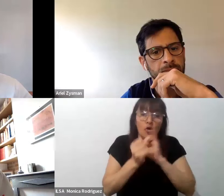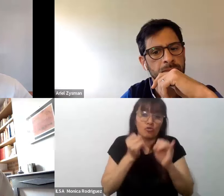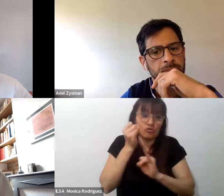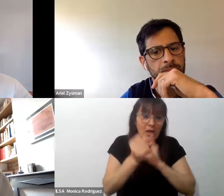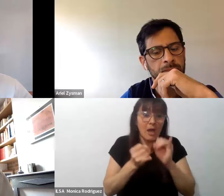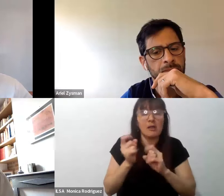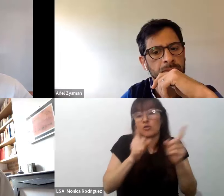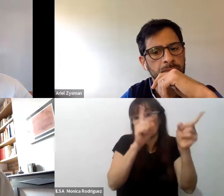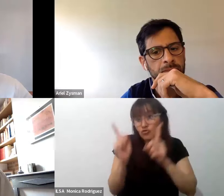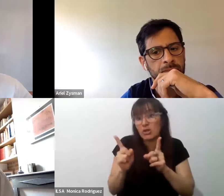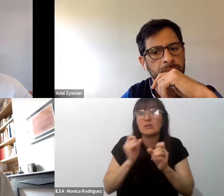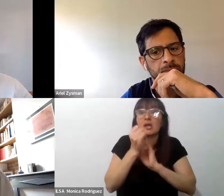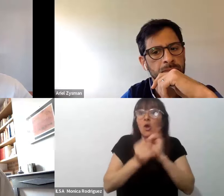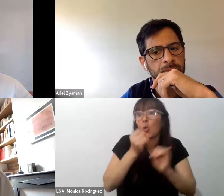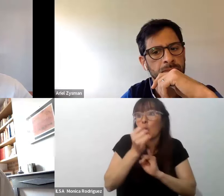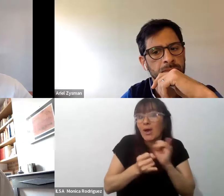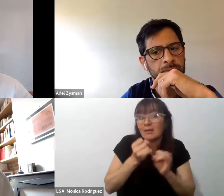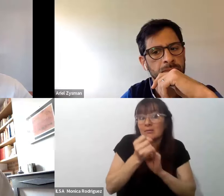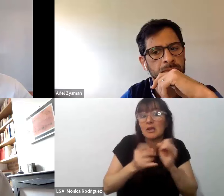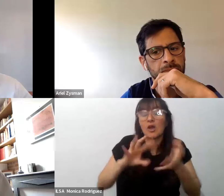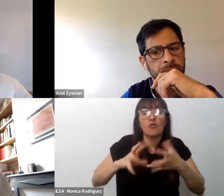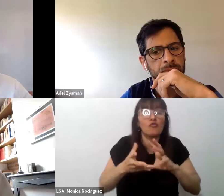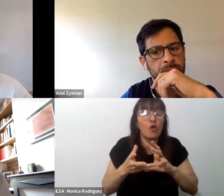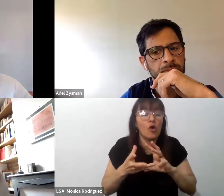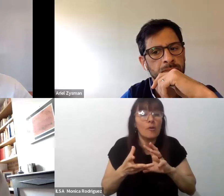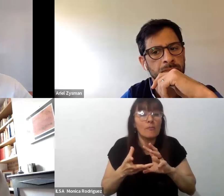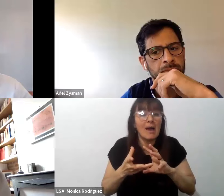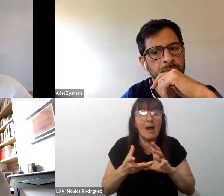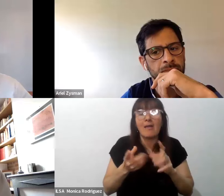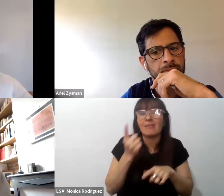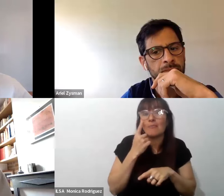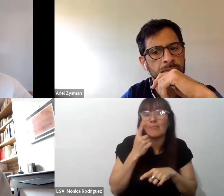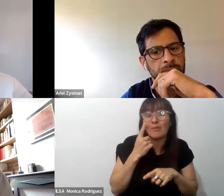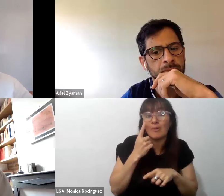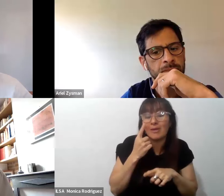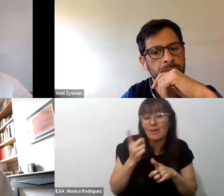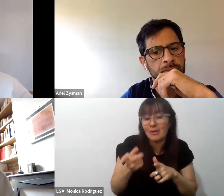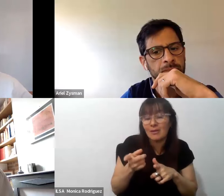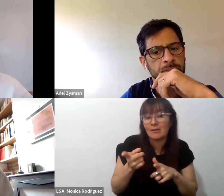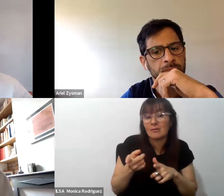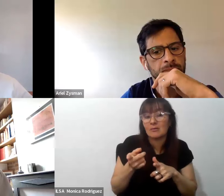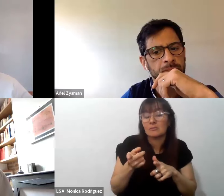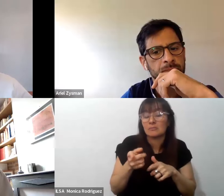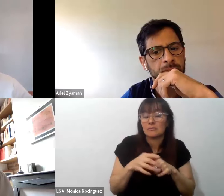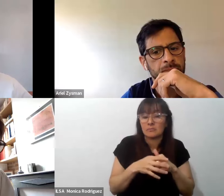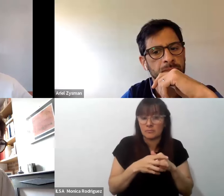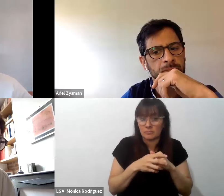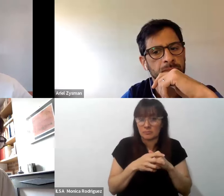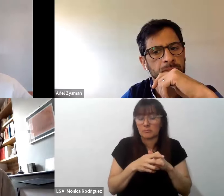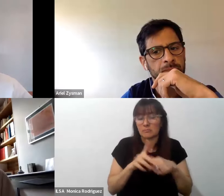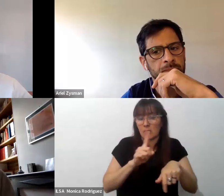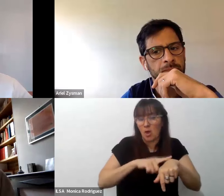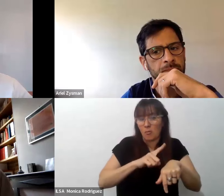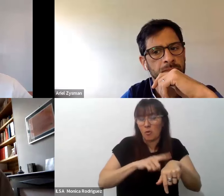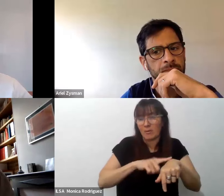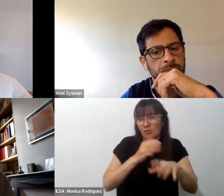el docente cuente la manera en la que vio su momento de